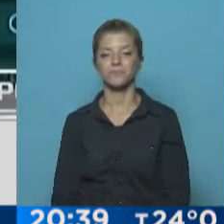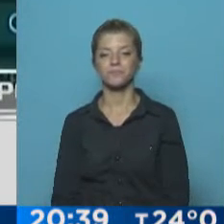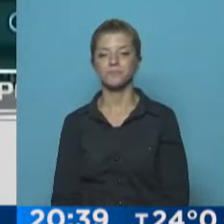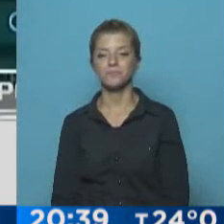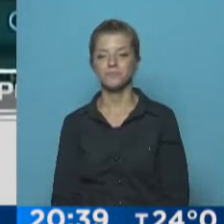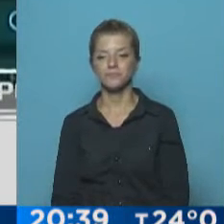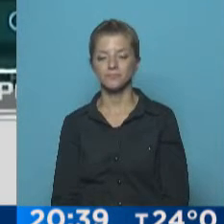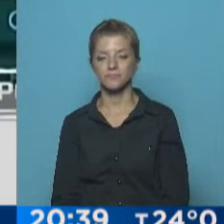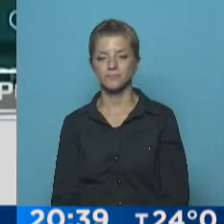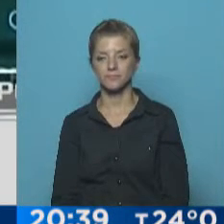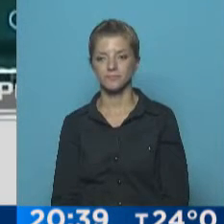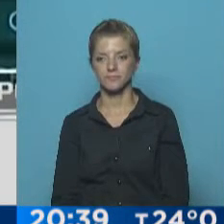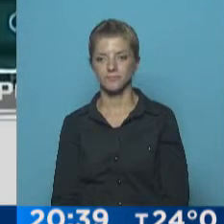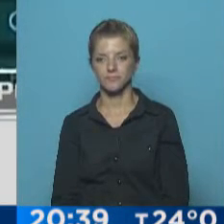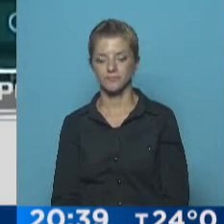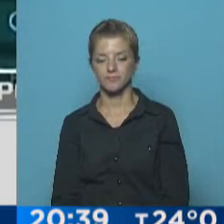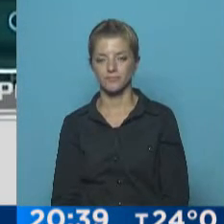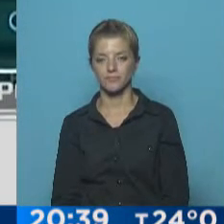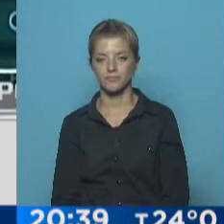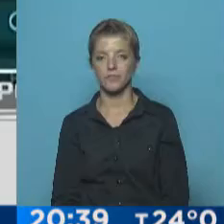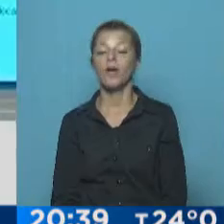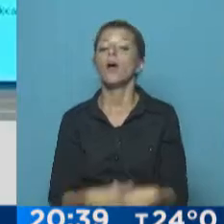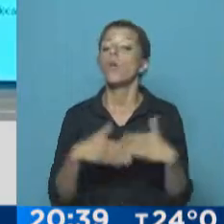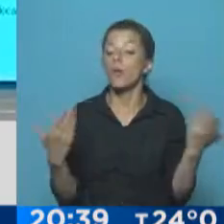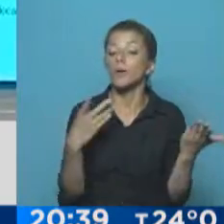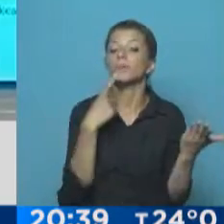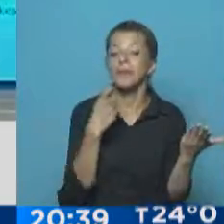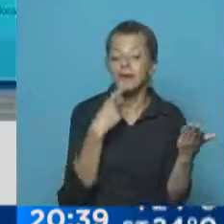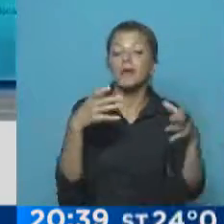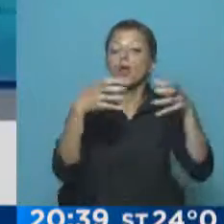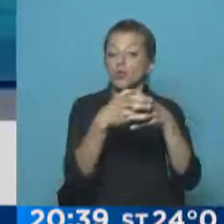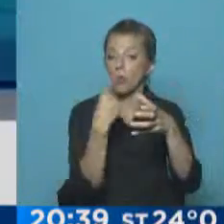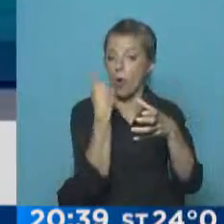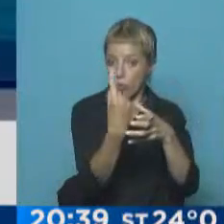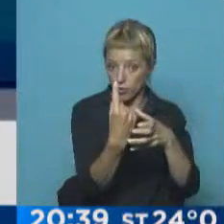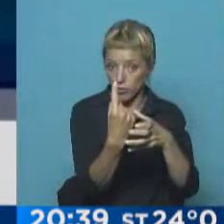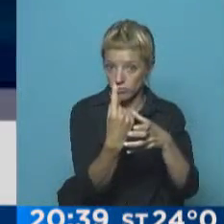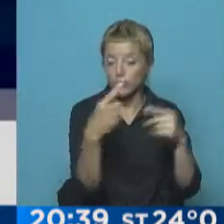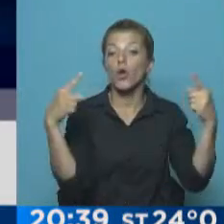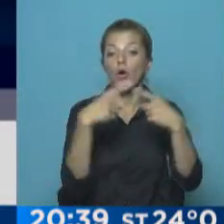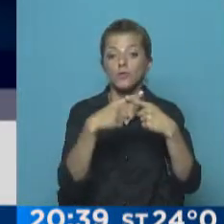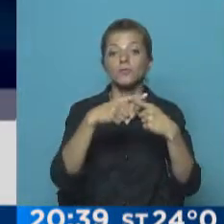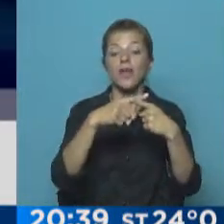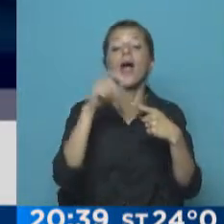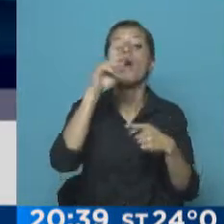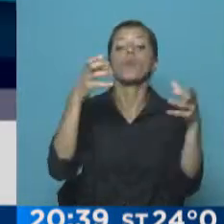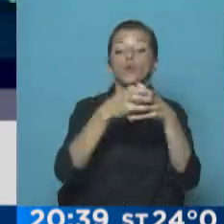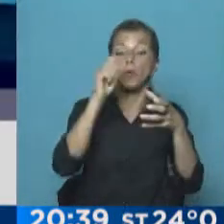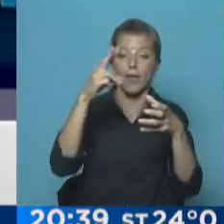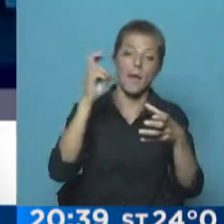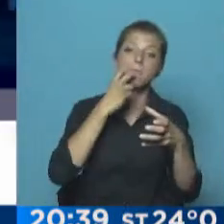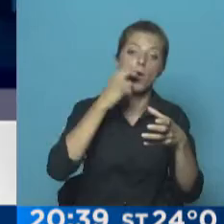muchachos de los clubes. Bueno, River tendrá el grupo 1 frente a Strongest de Bolivia,